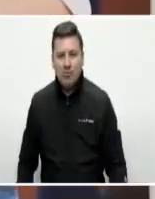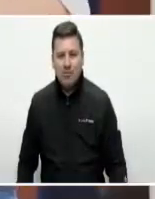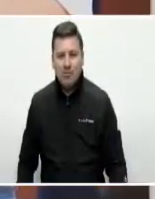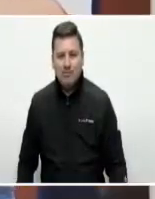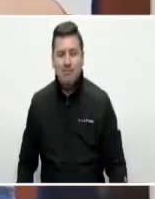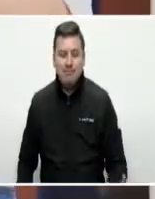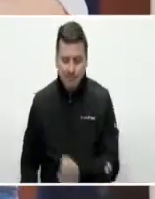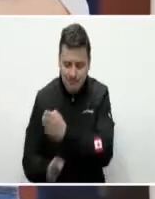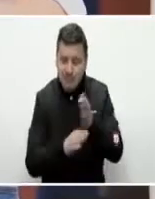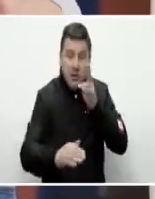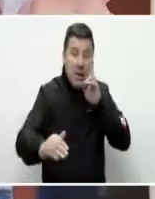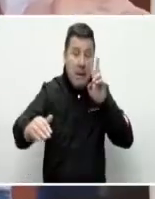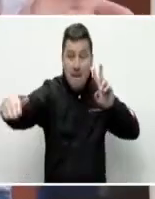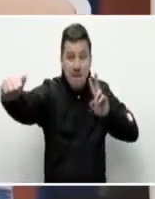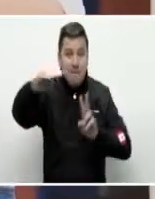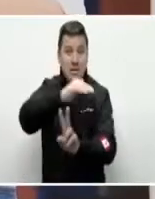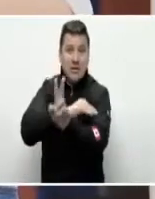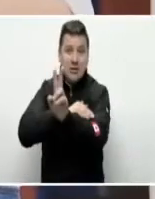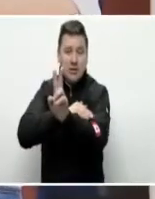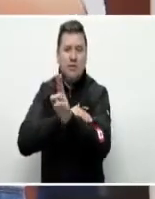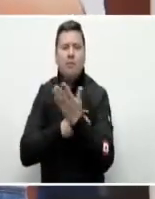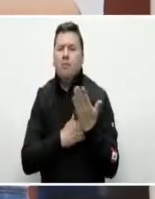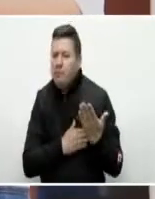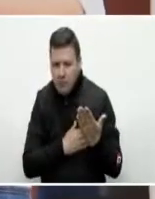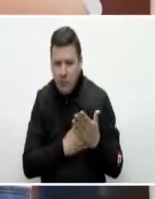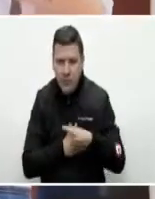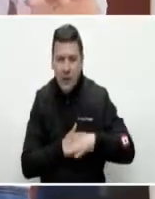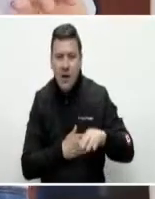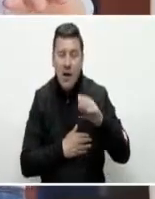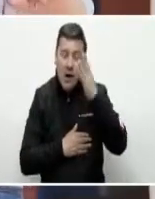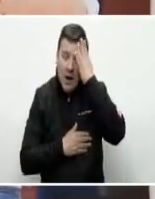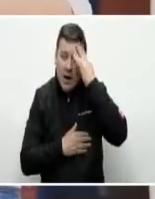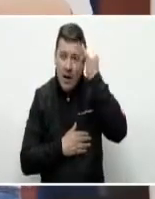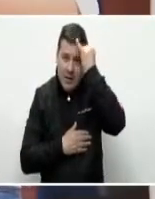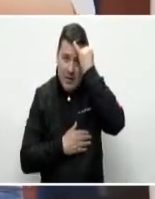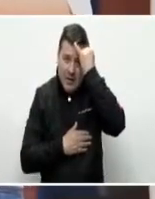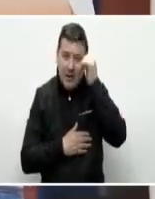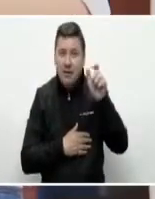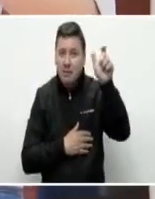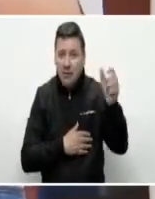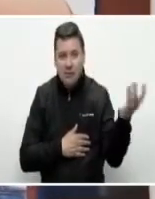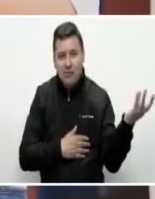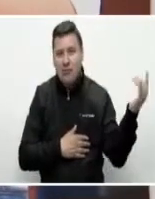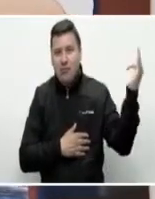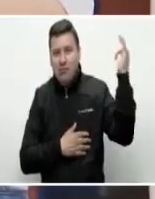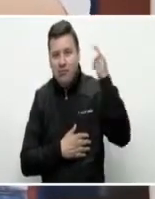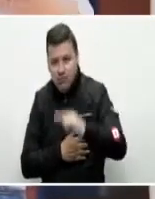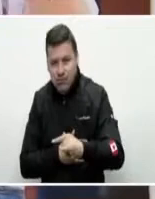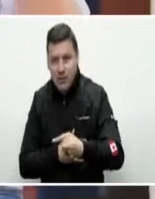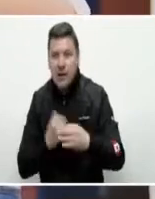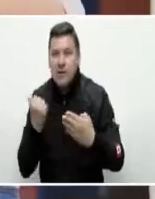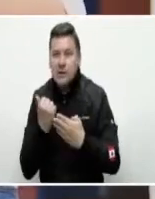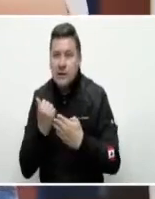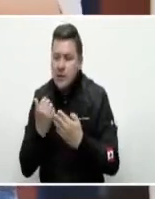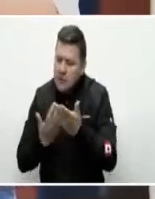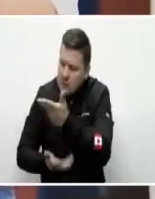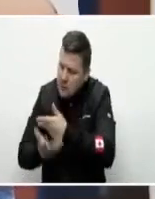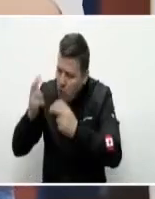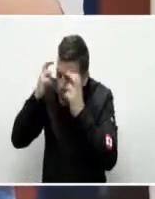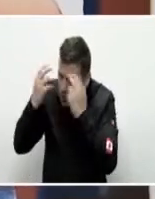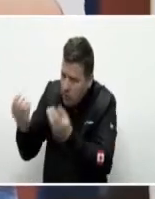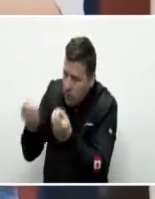Una misión académica proveniente de la República de Haití llegó a Colombia para recibir por parte del SENA transferencia de